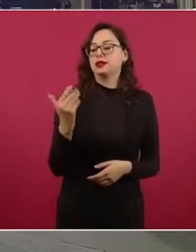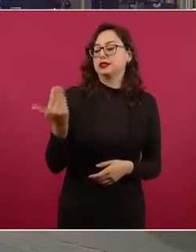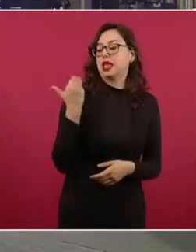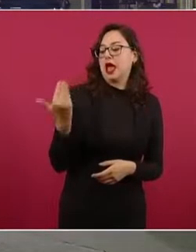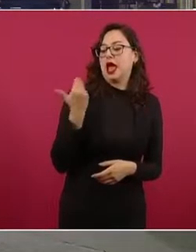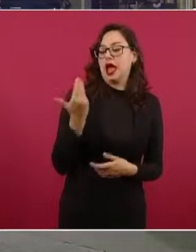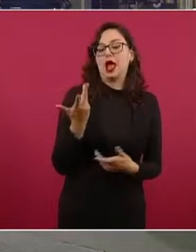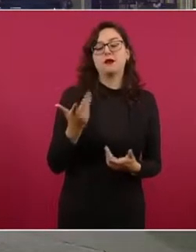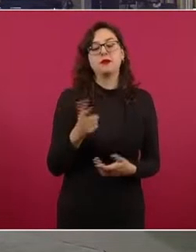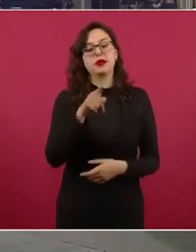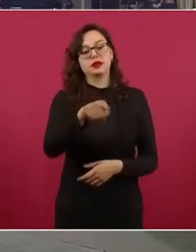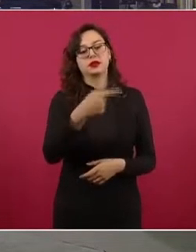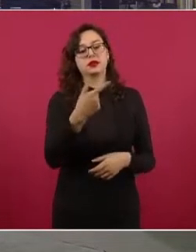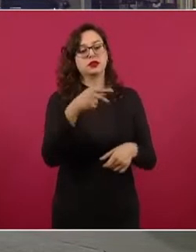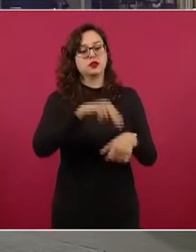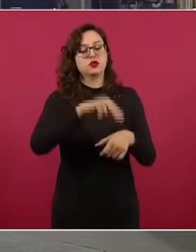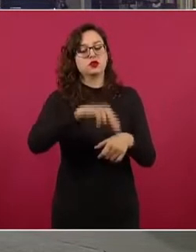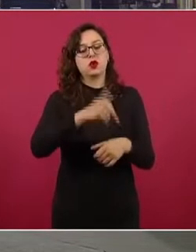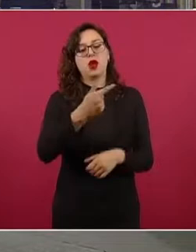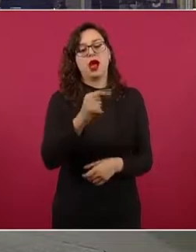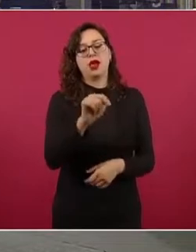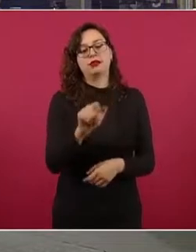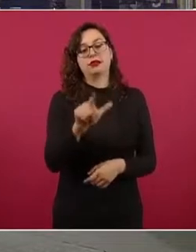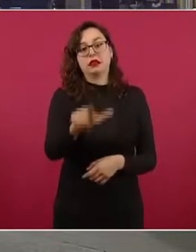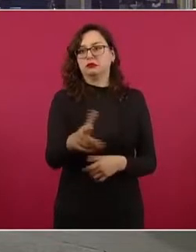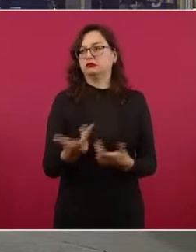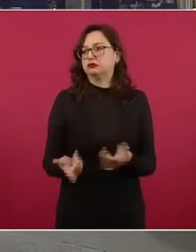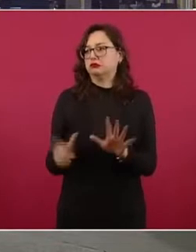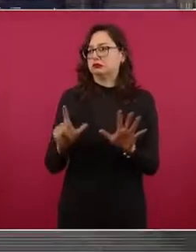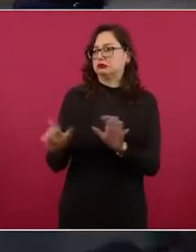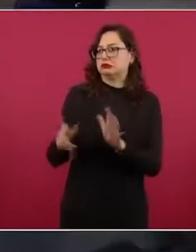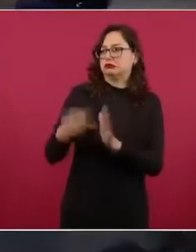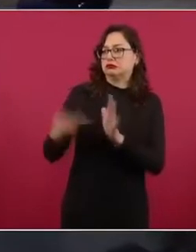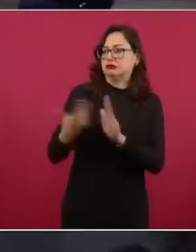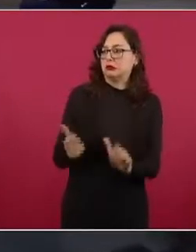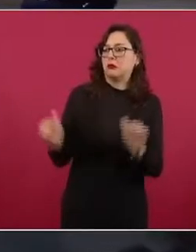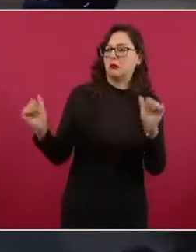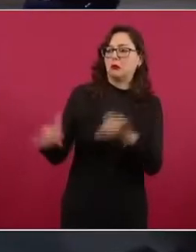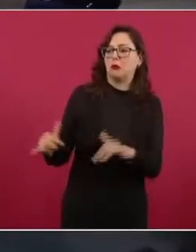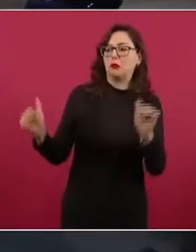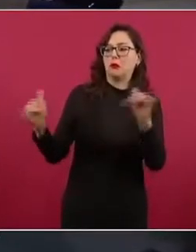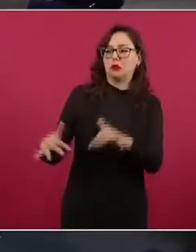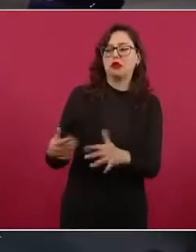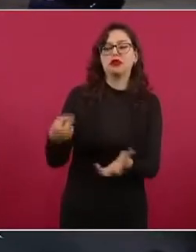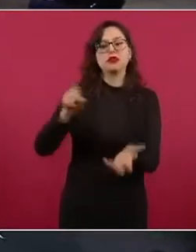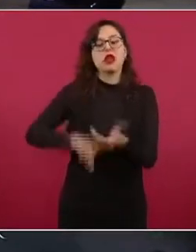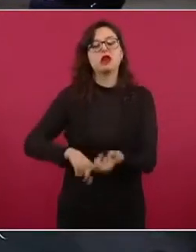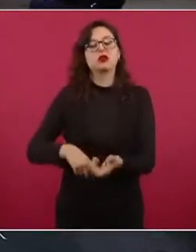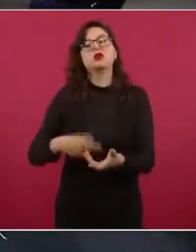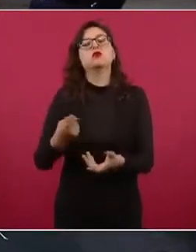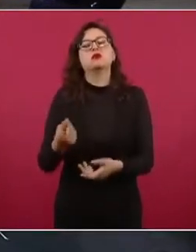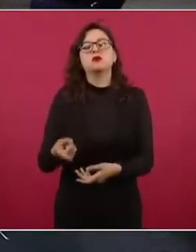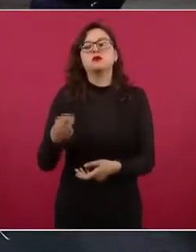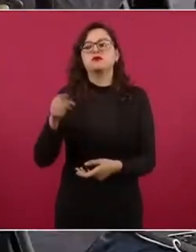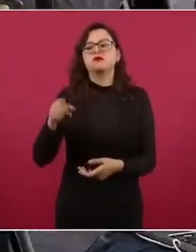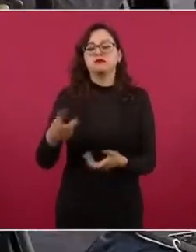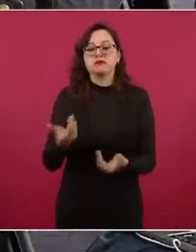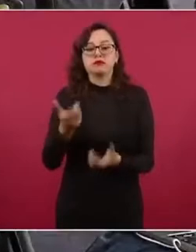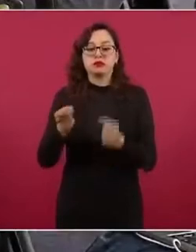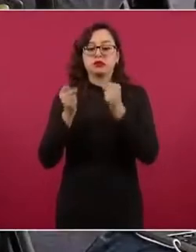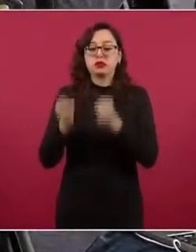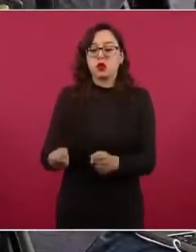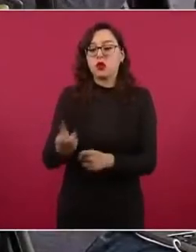López-Gatell, él hablaba de que ahí se mencionaban temas como la seguridad alimentaria, por supuesto, la inequidad,